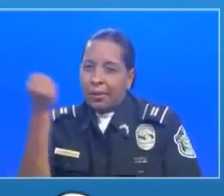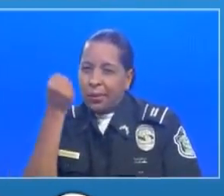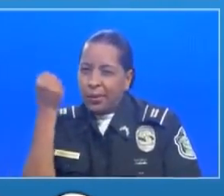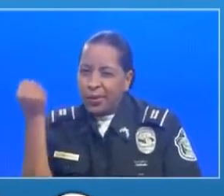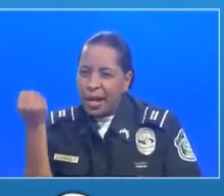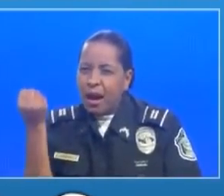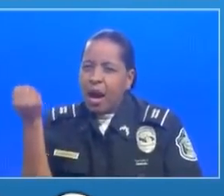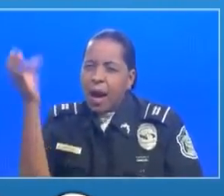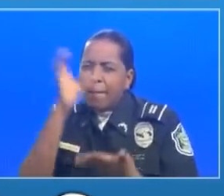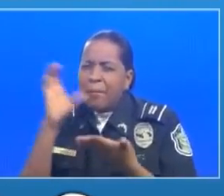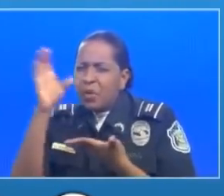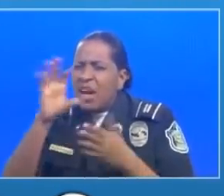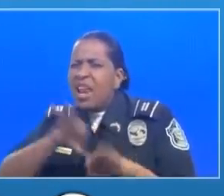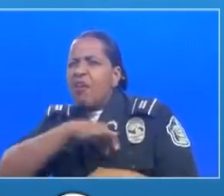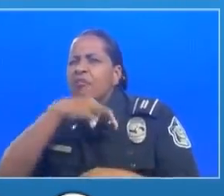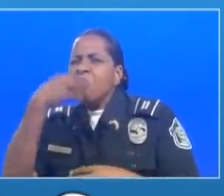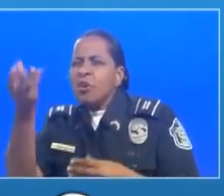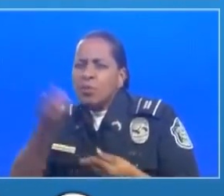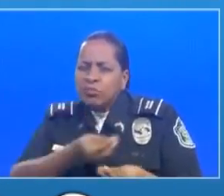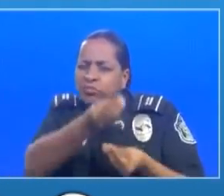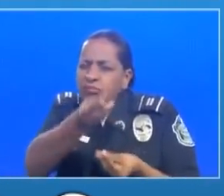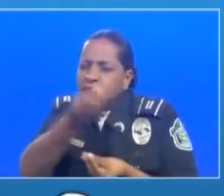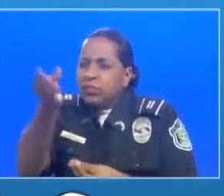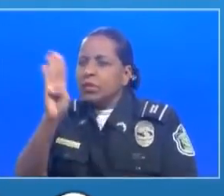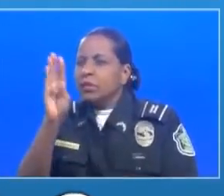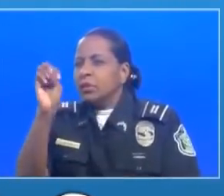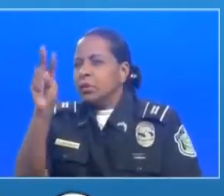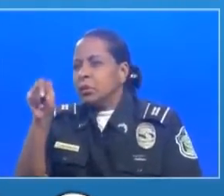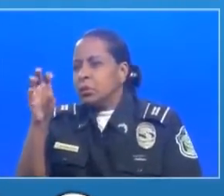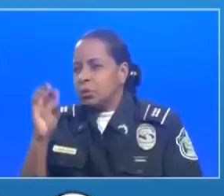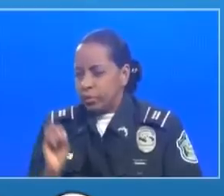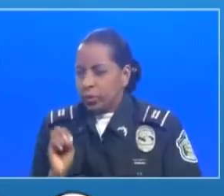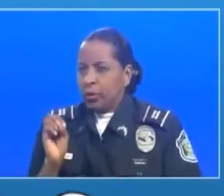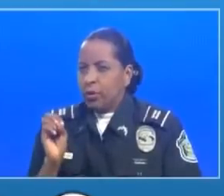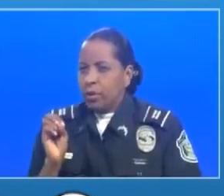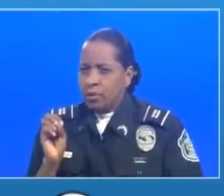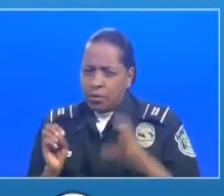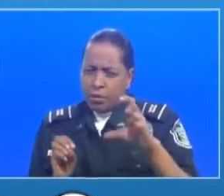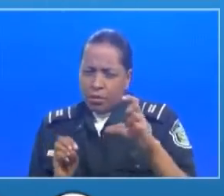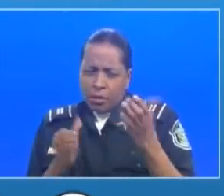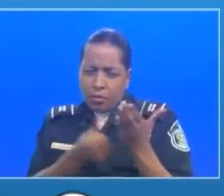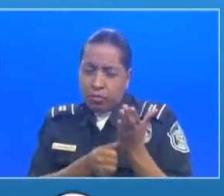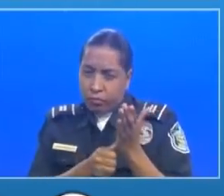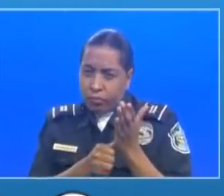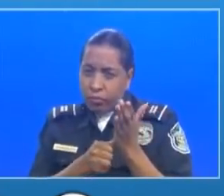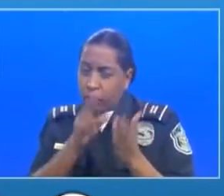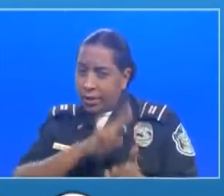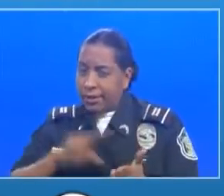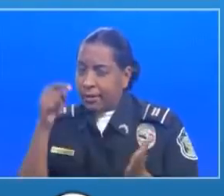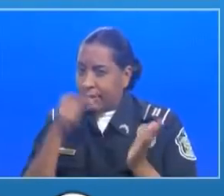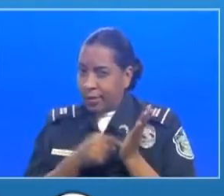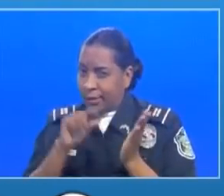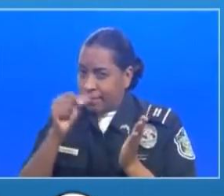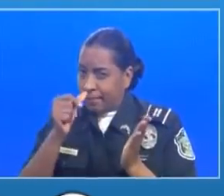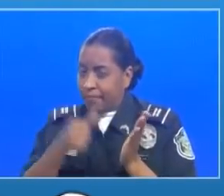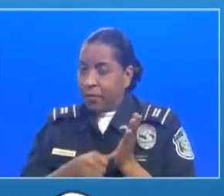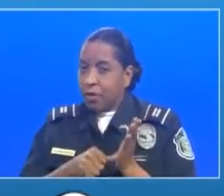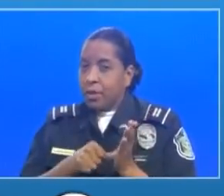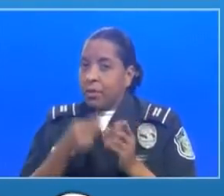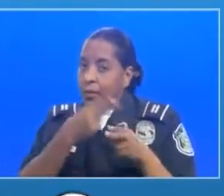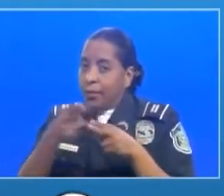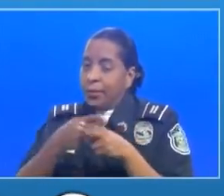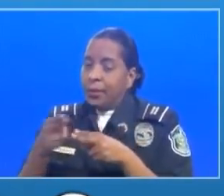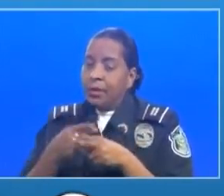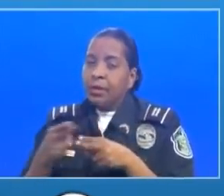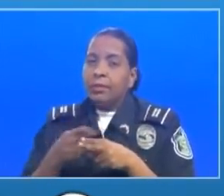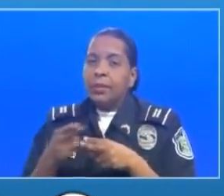para poder llegar con esos bonos utilizando la cédula de identidad personal yo espero que muy pronto